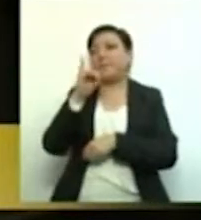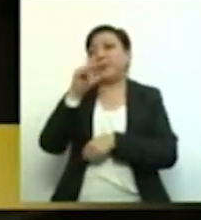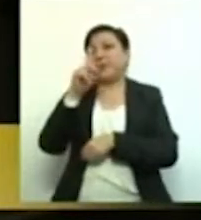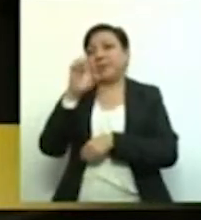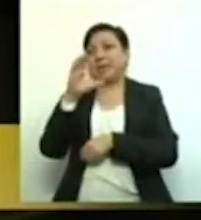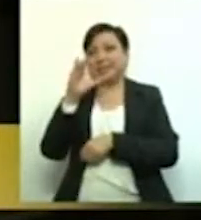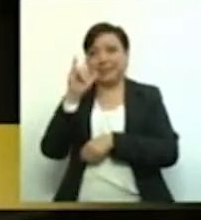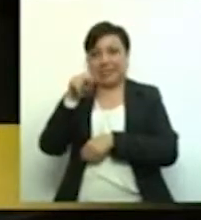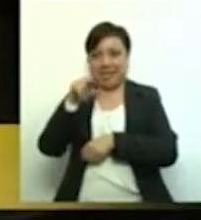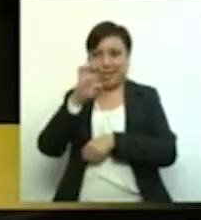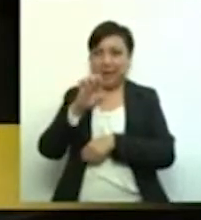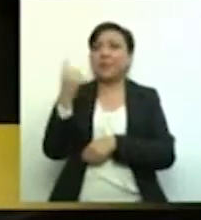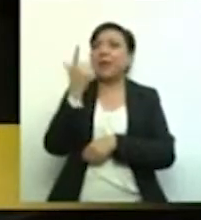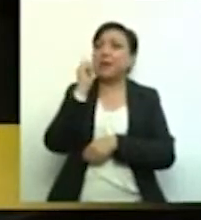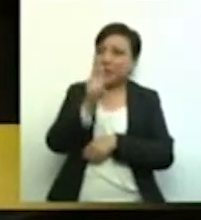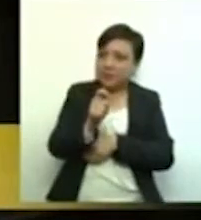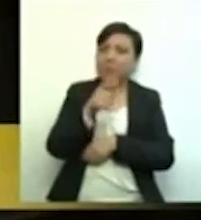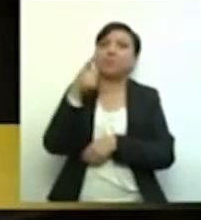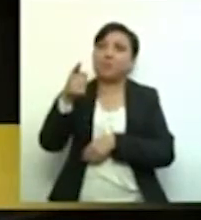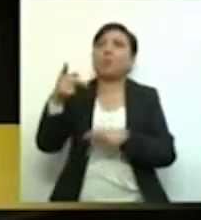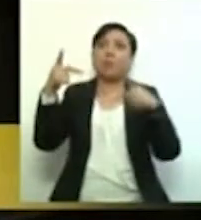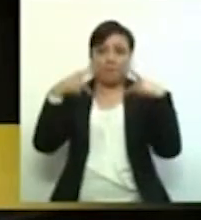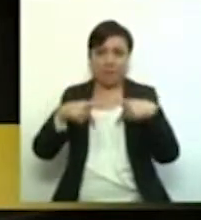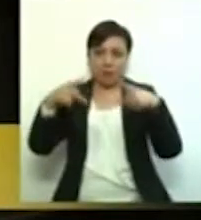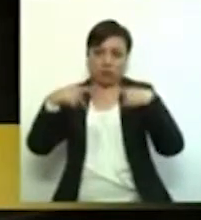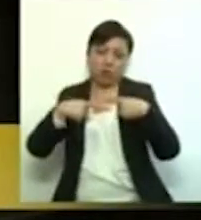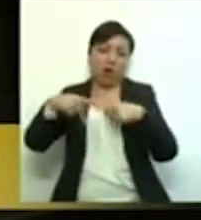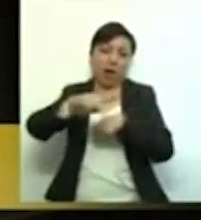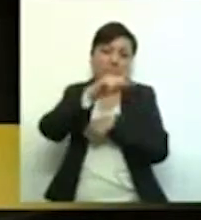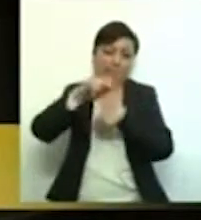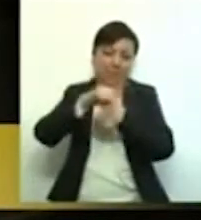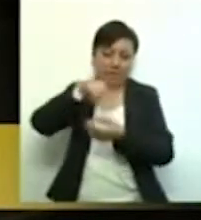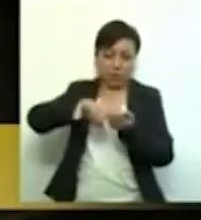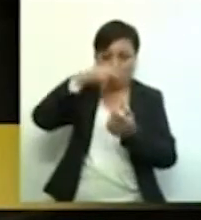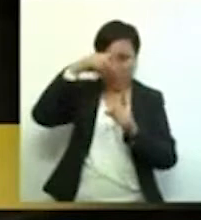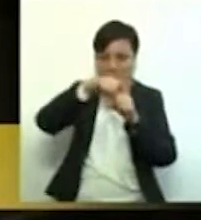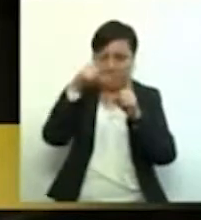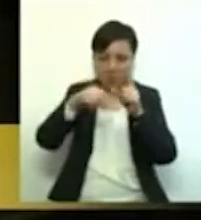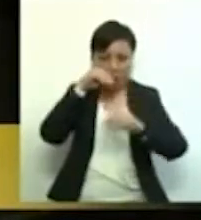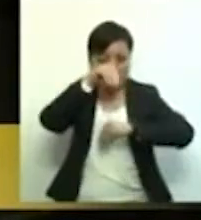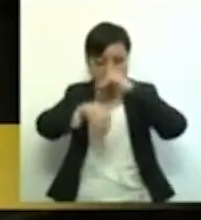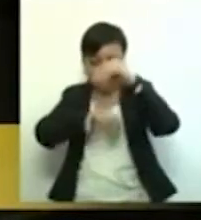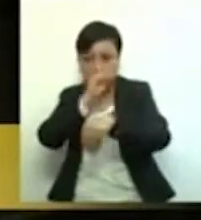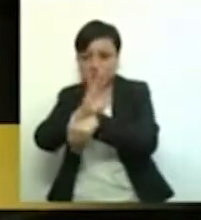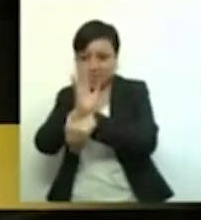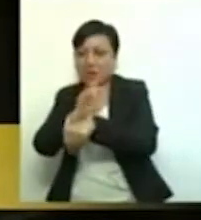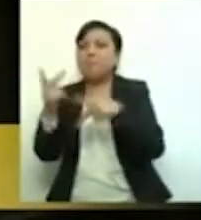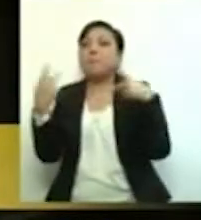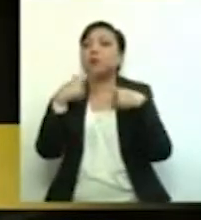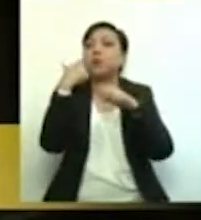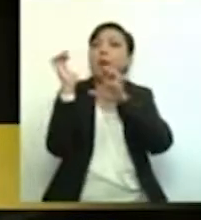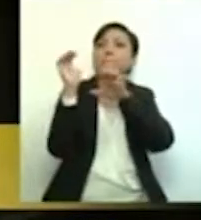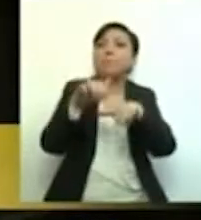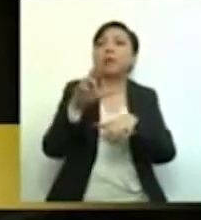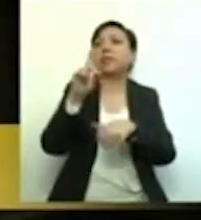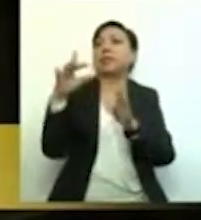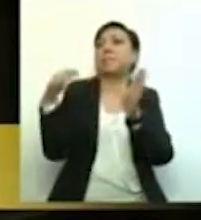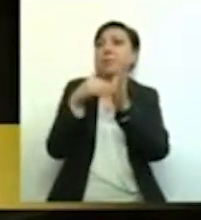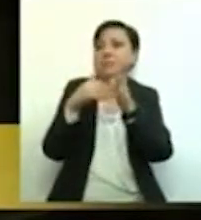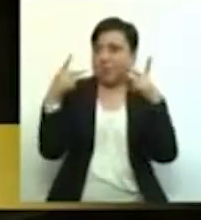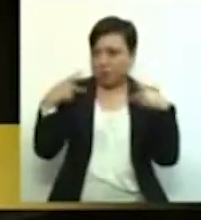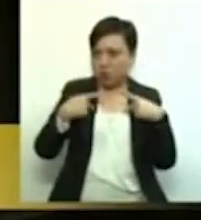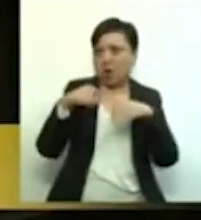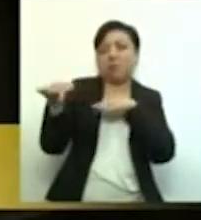cual incentiva la actividad creadora de la sociedad mexicana y genera cerca de 30 mil empleos anualmente. Asimismo,